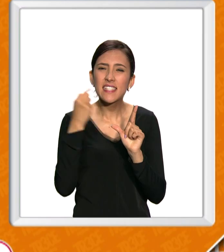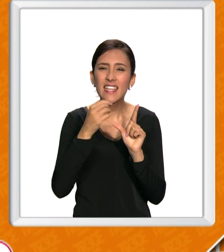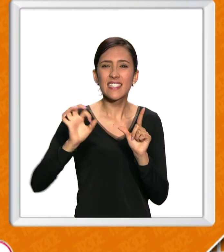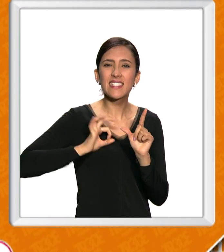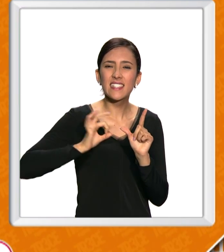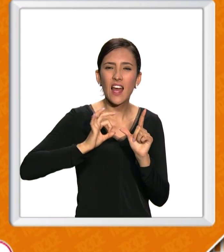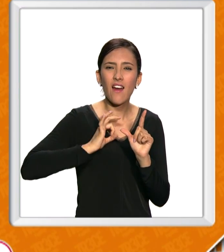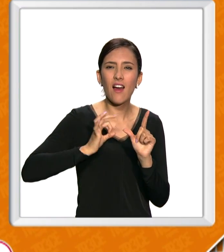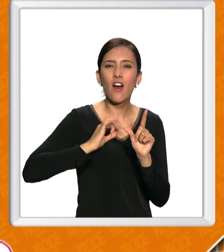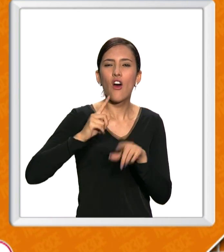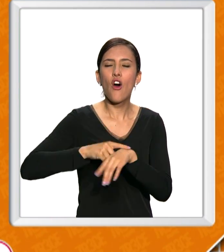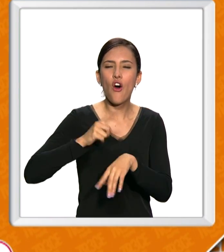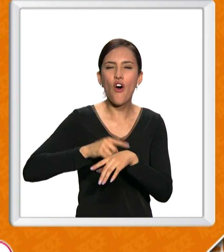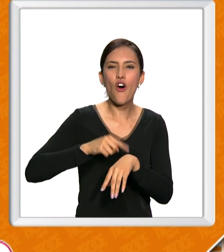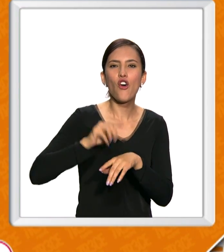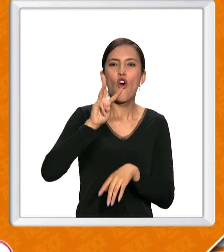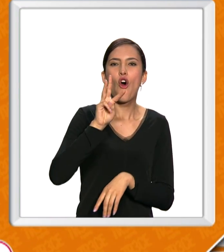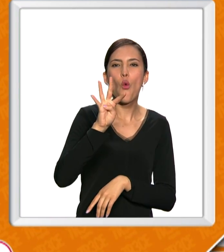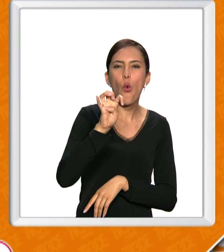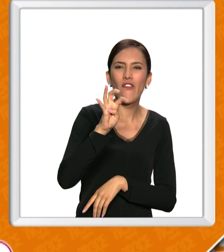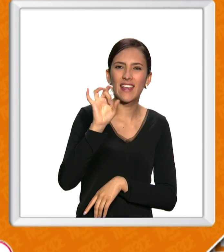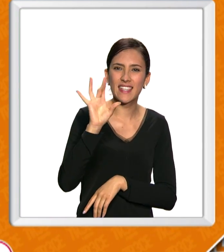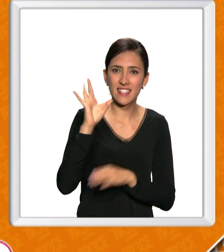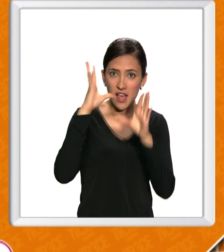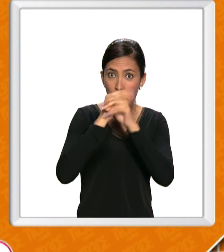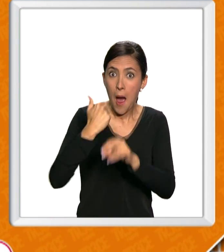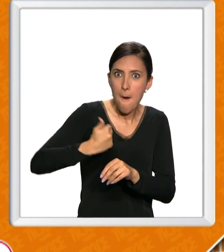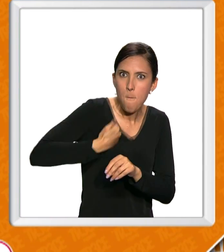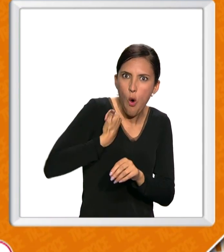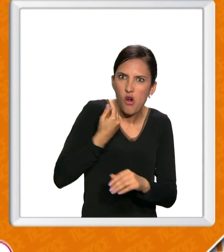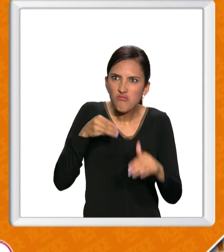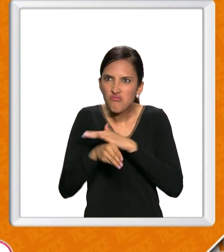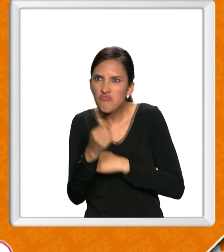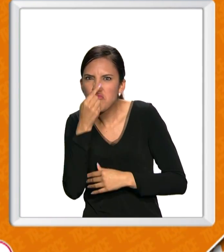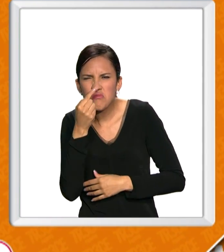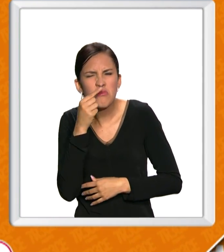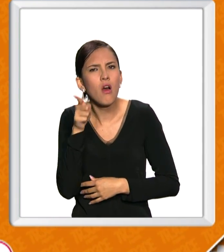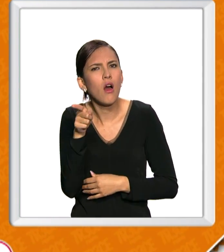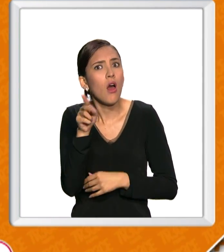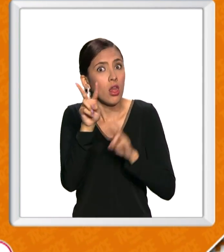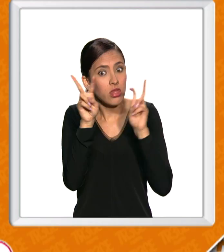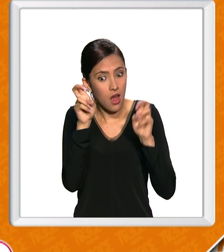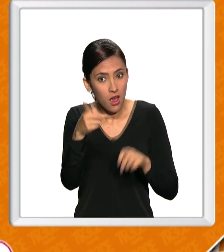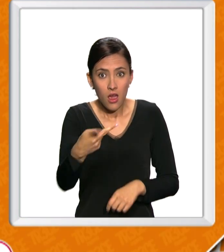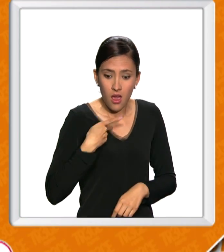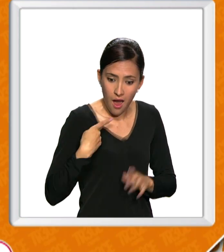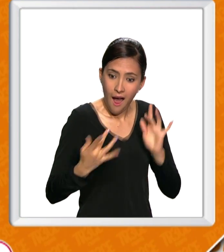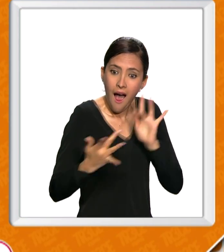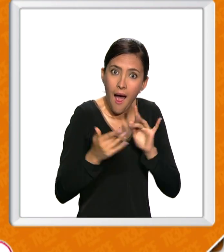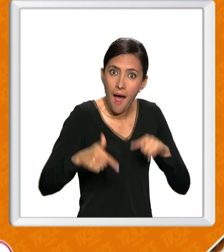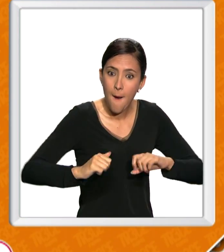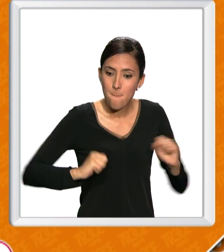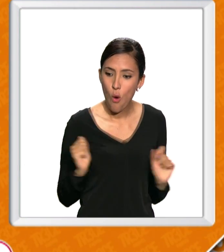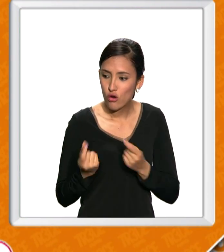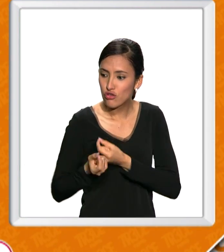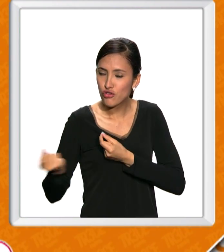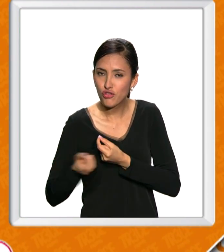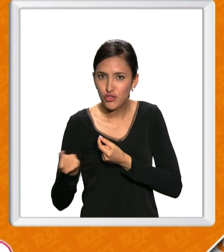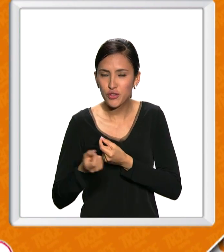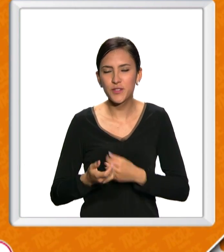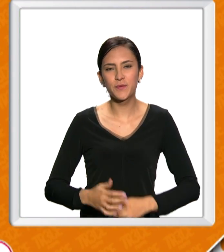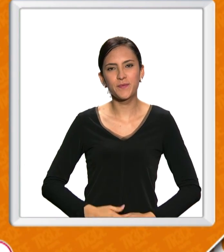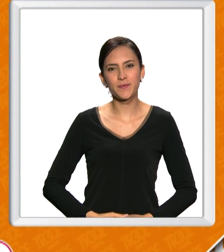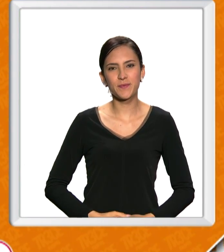las 9 y 15 de la noche. Antójese de este especial que tiene que ver con usted y conmigo si estamos cerca del río